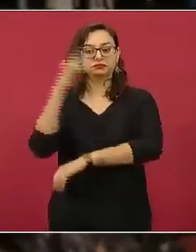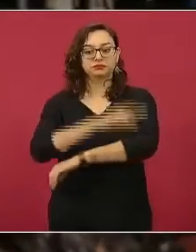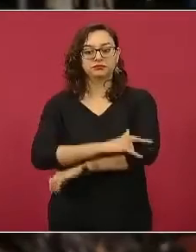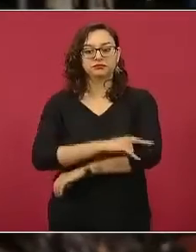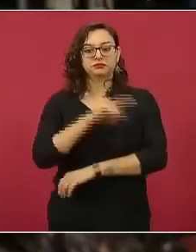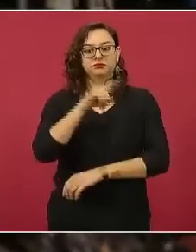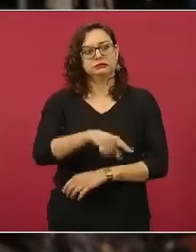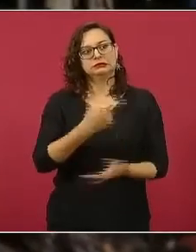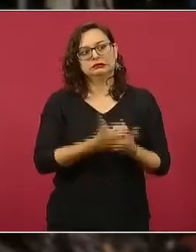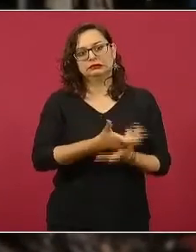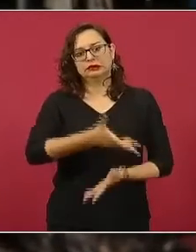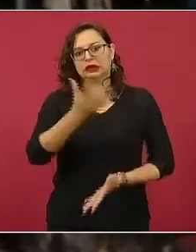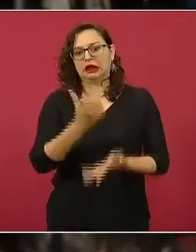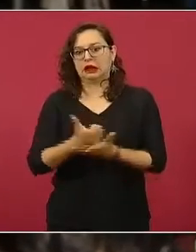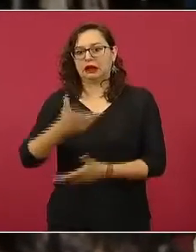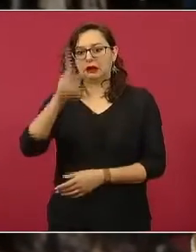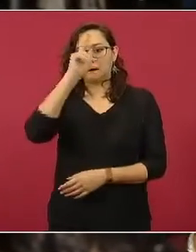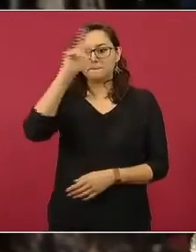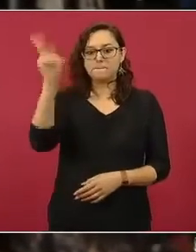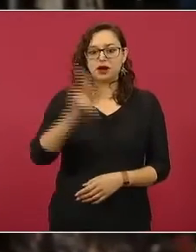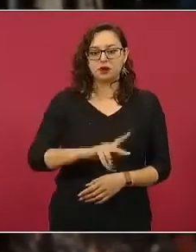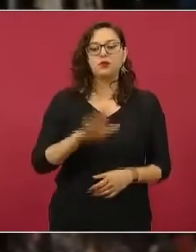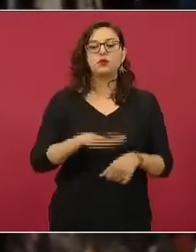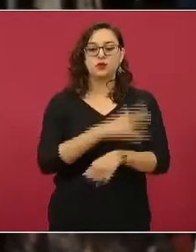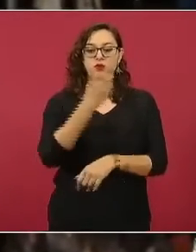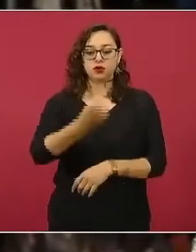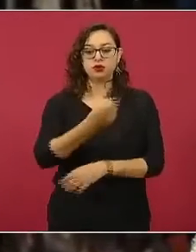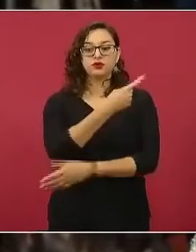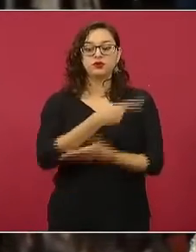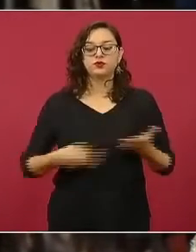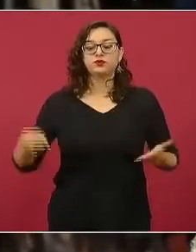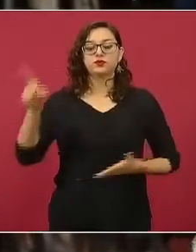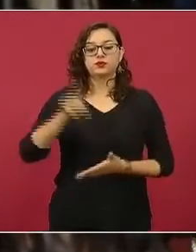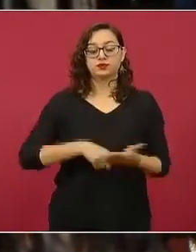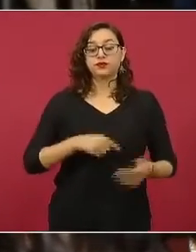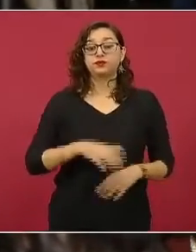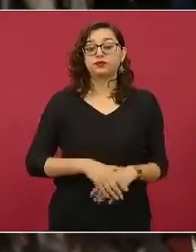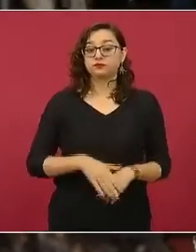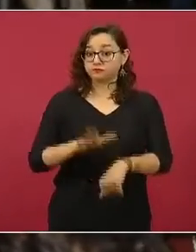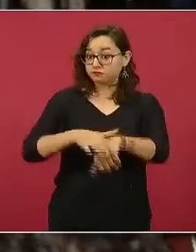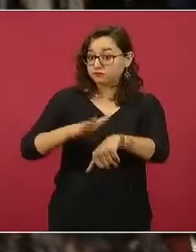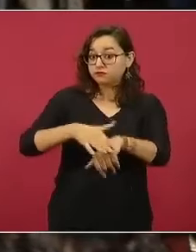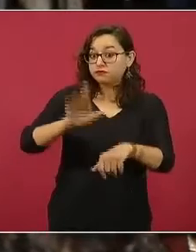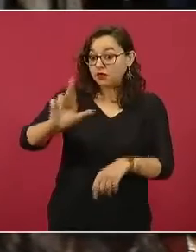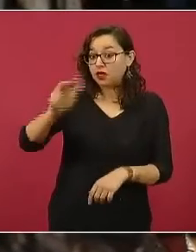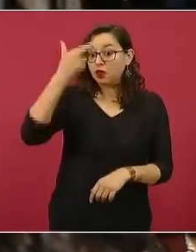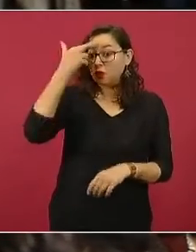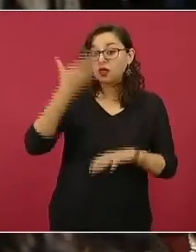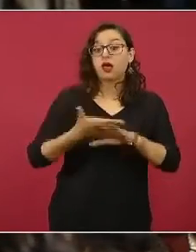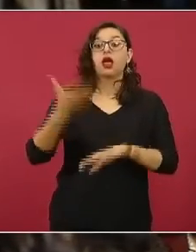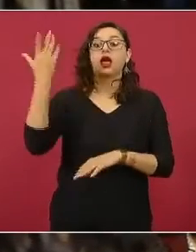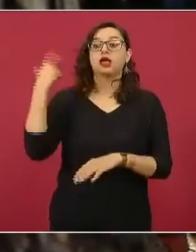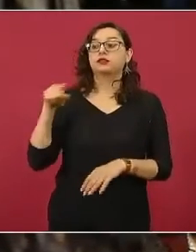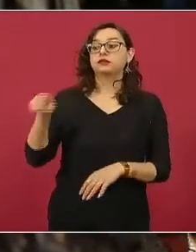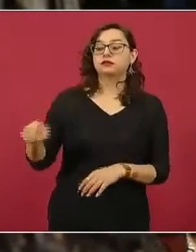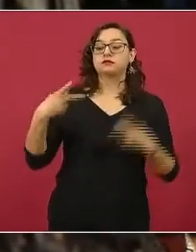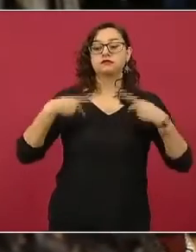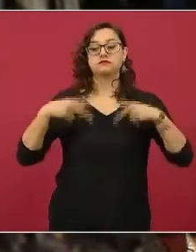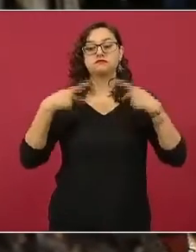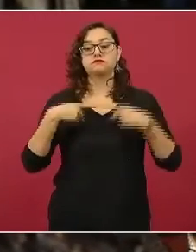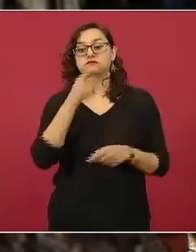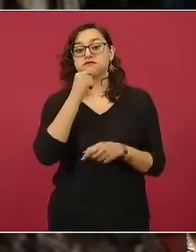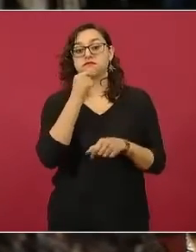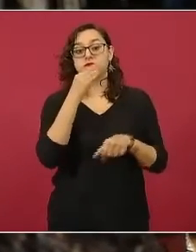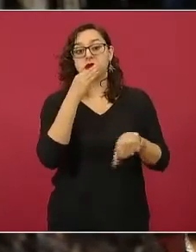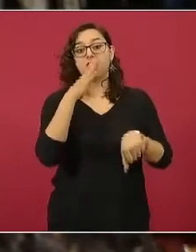un trabajador de grupo aeroportuario sobre el informe que realizó la División de Inteligencia de la Policía Federal y que el entonces titular de la